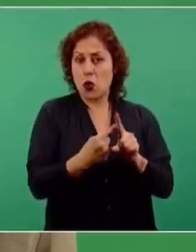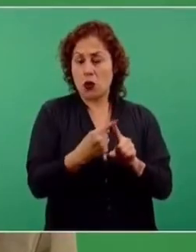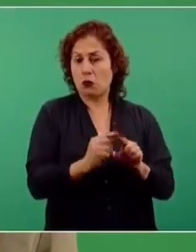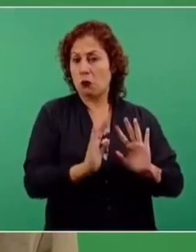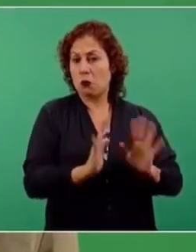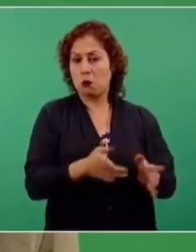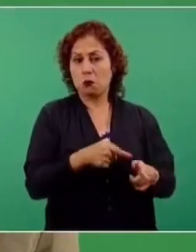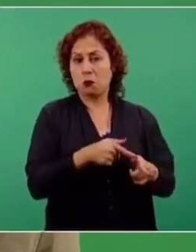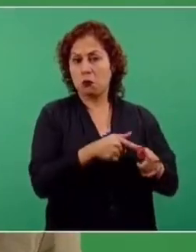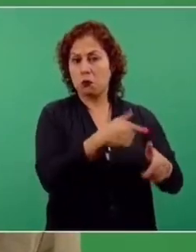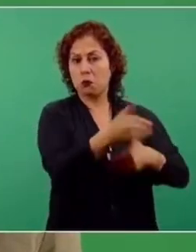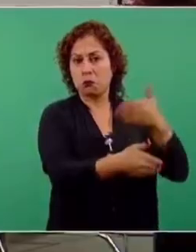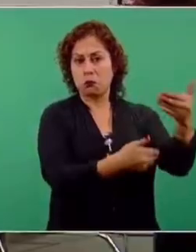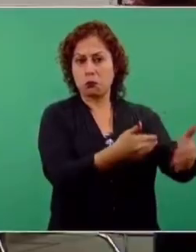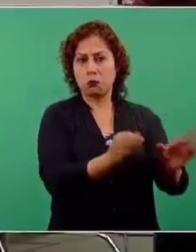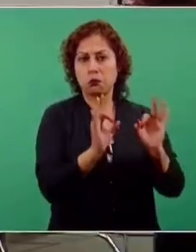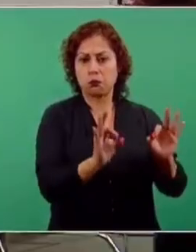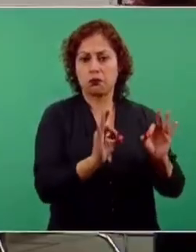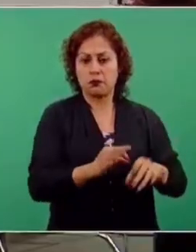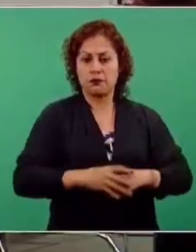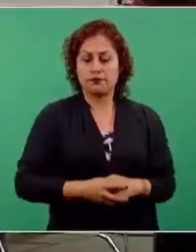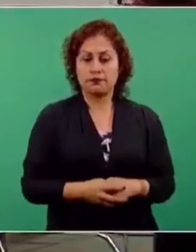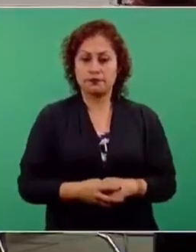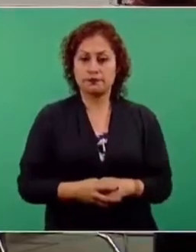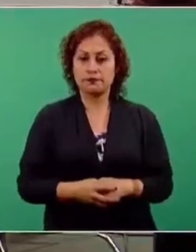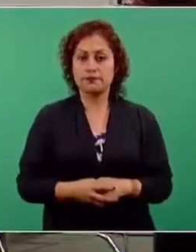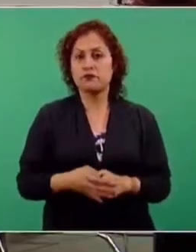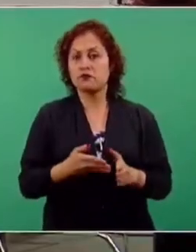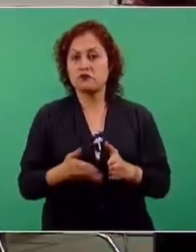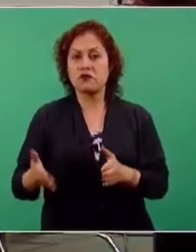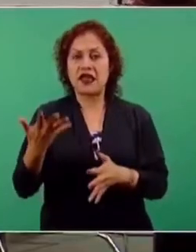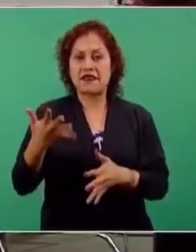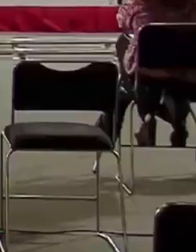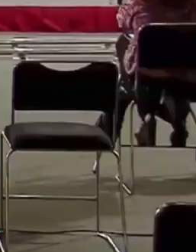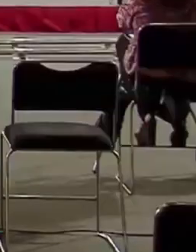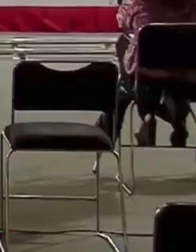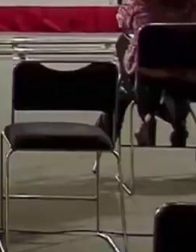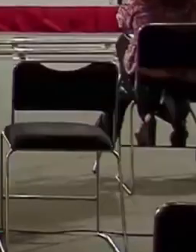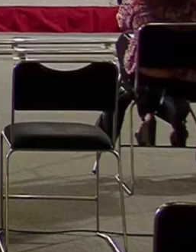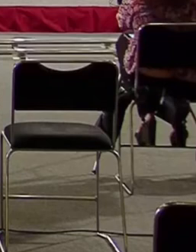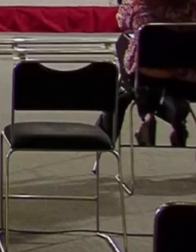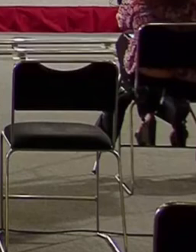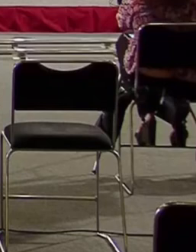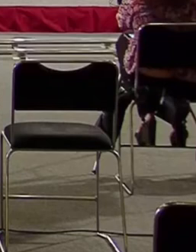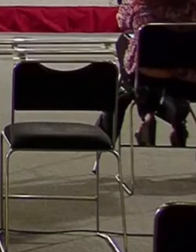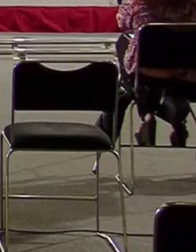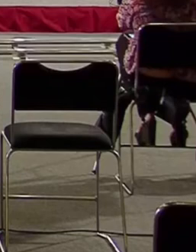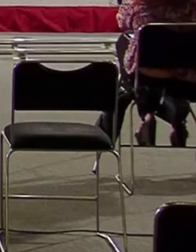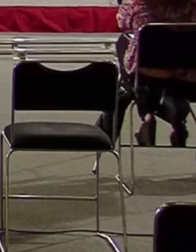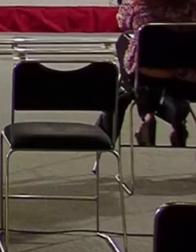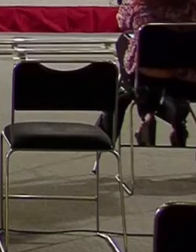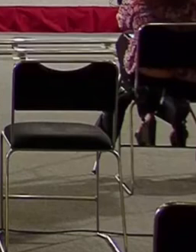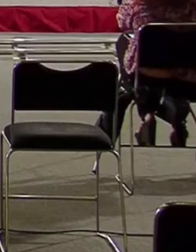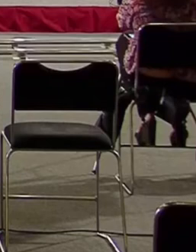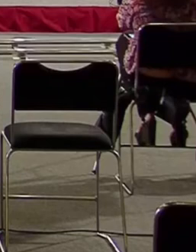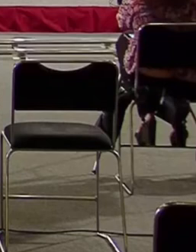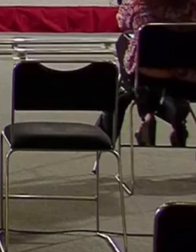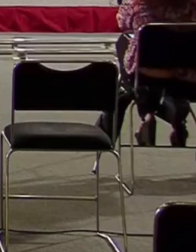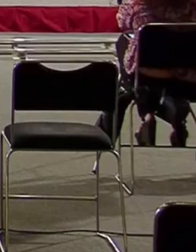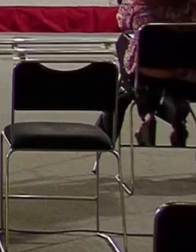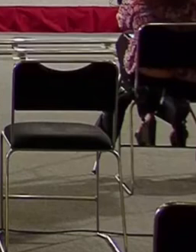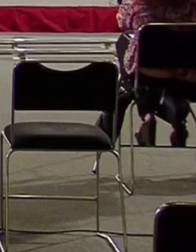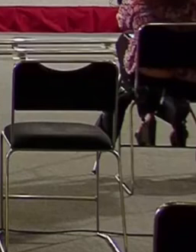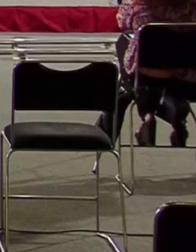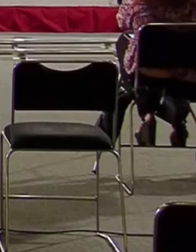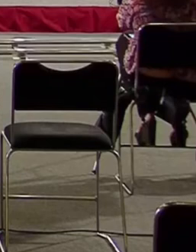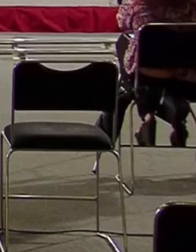misma potencia. También hacen el examen a 10, a 14 días, 10 también mantiene y en el día 14 es cuando empieza a perder algo de su